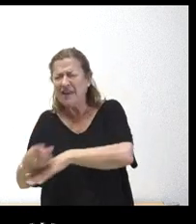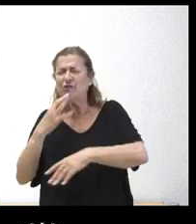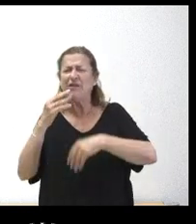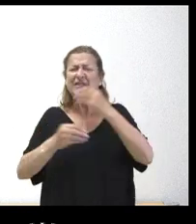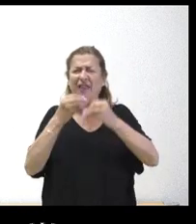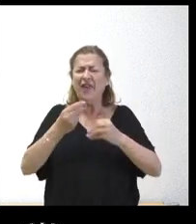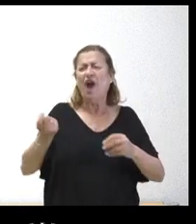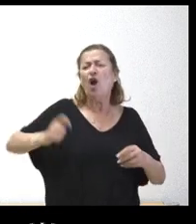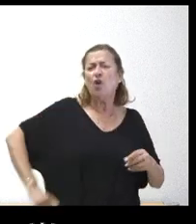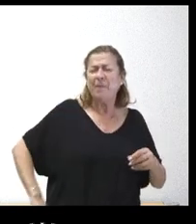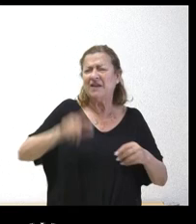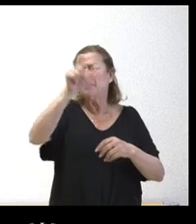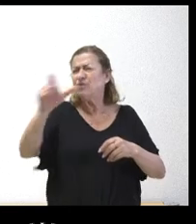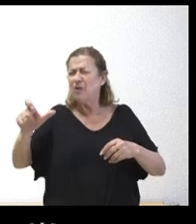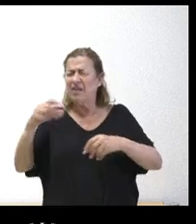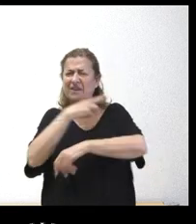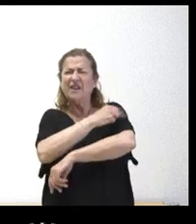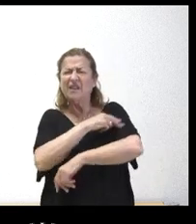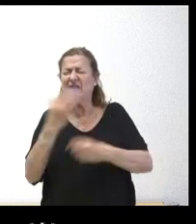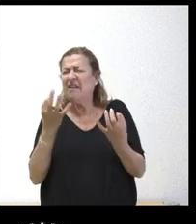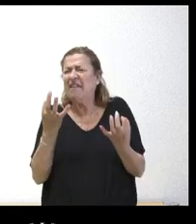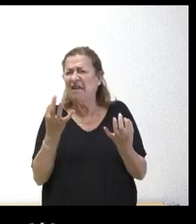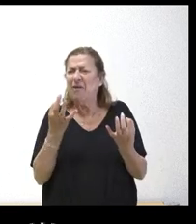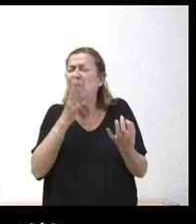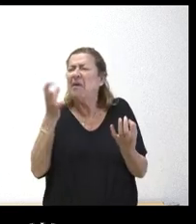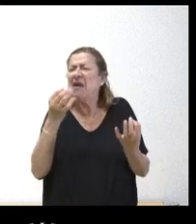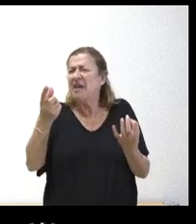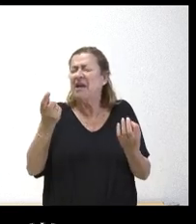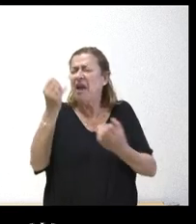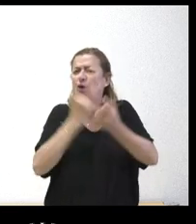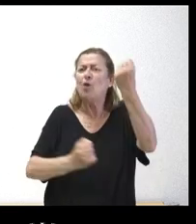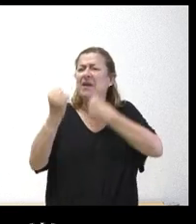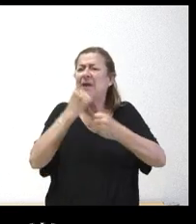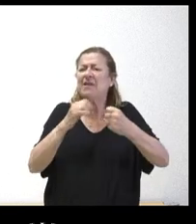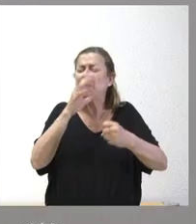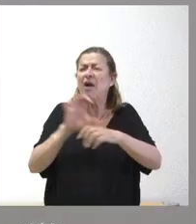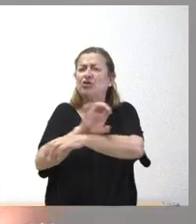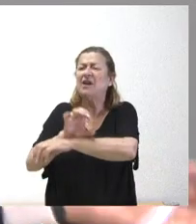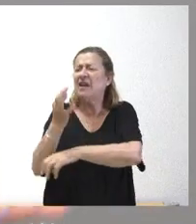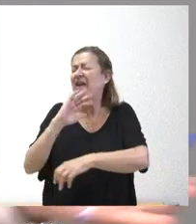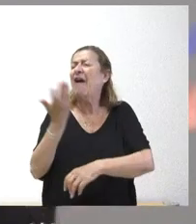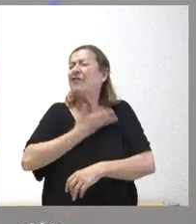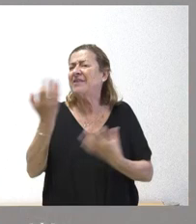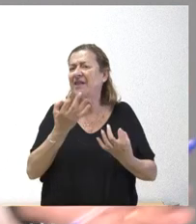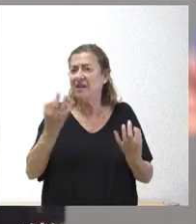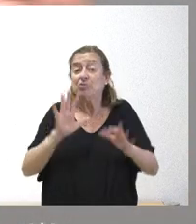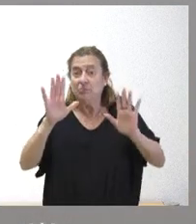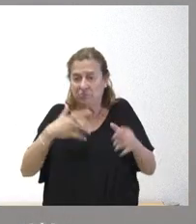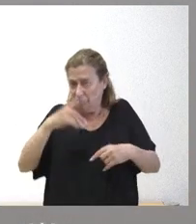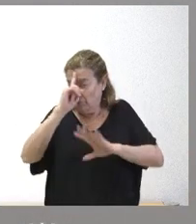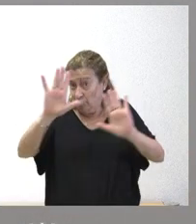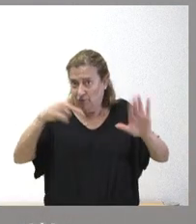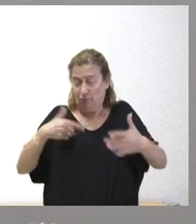las nóminas del personal sanitario. ¿Qué impacto tiene eso económicamente para la consejería? Pues estudiaremos la sentencia